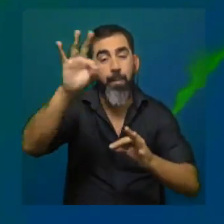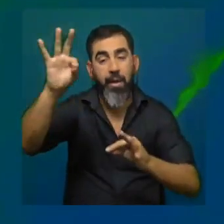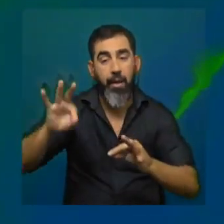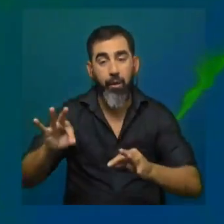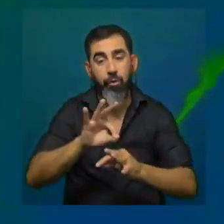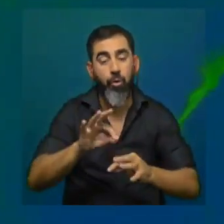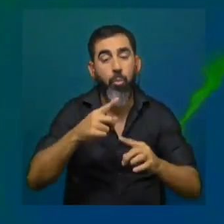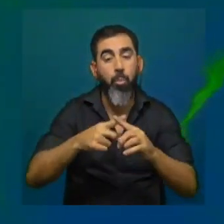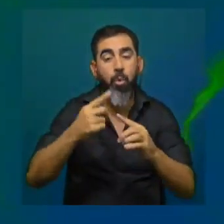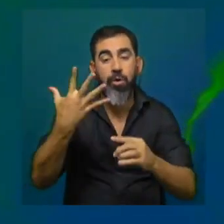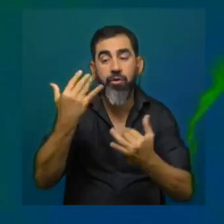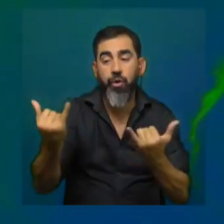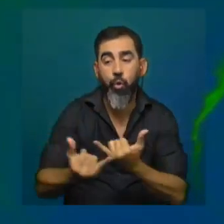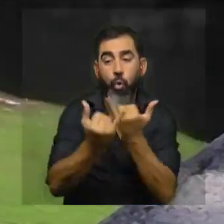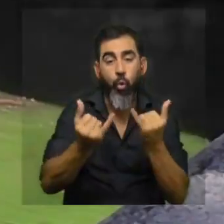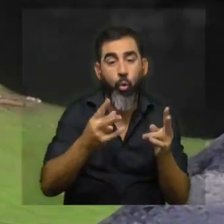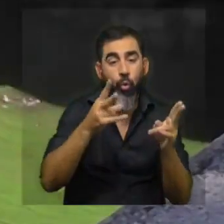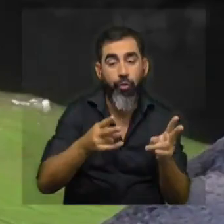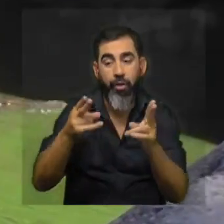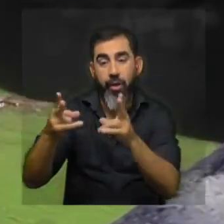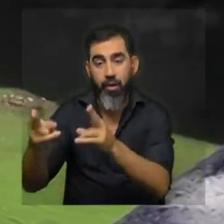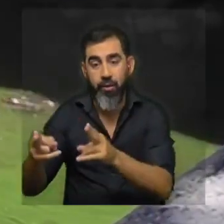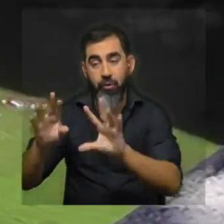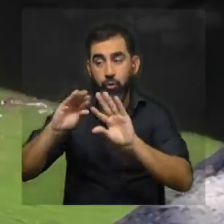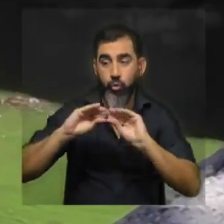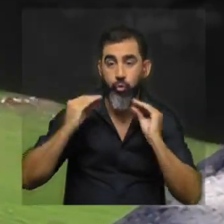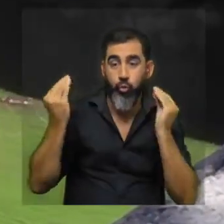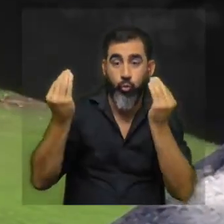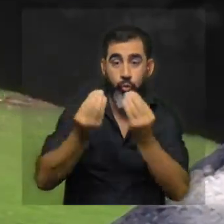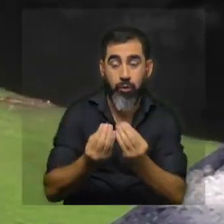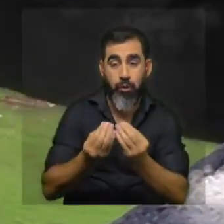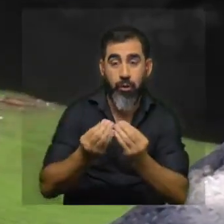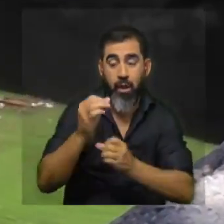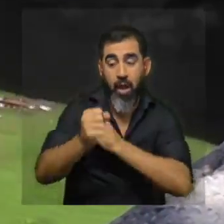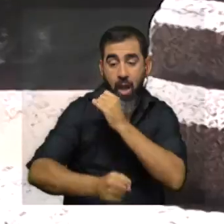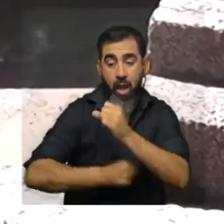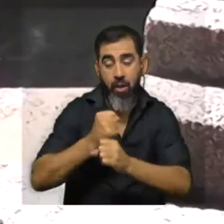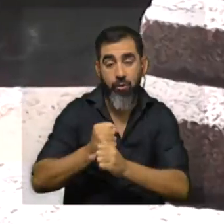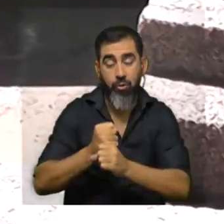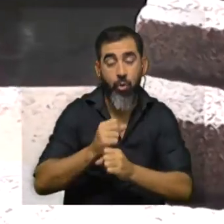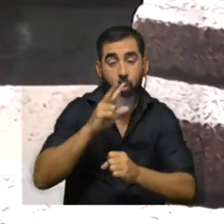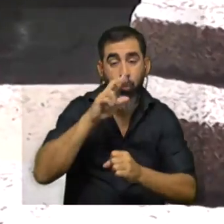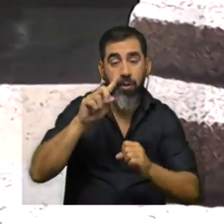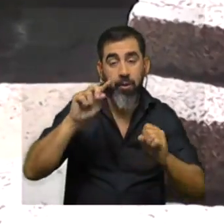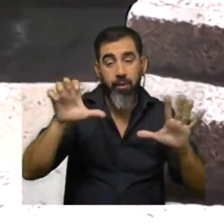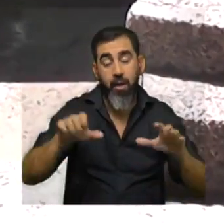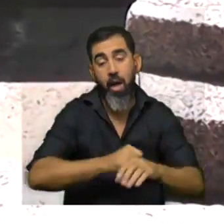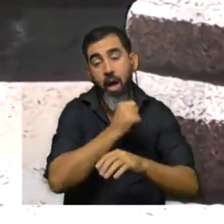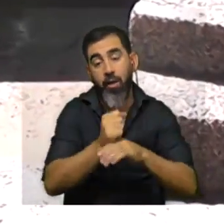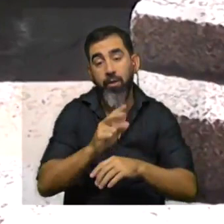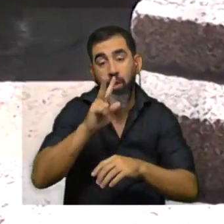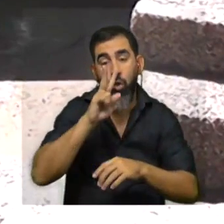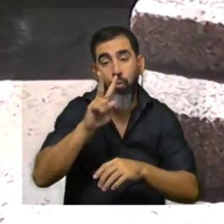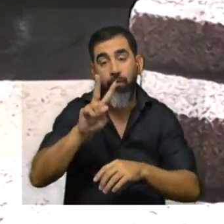pasa cada cinco días. Entonces, en total, en los años de trabajo que fueron entre 2016 y 2021,